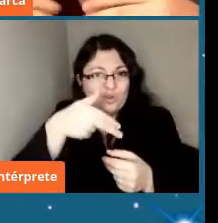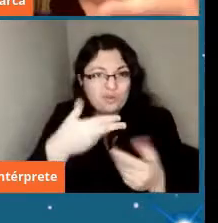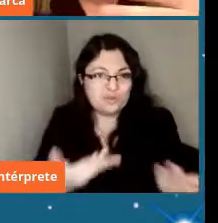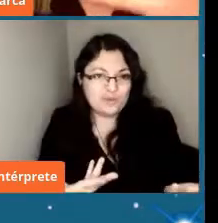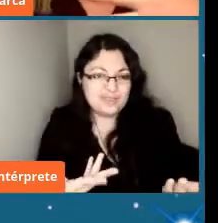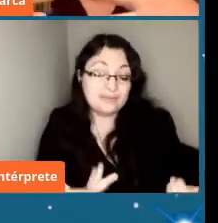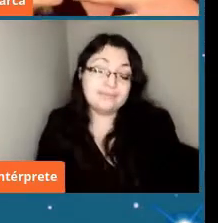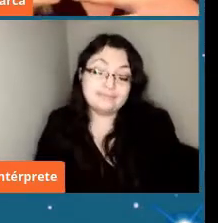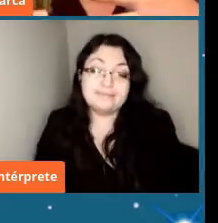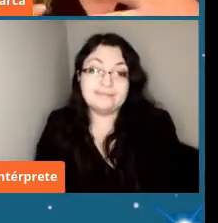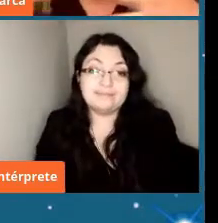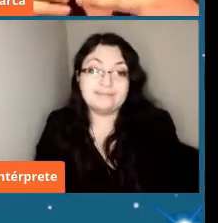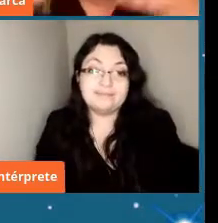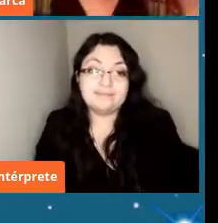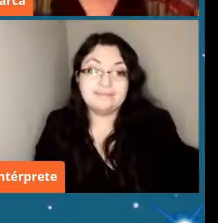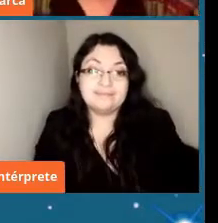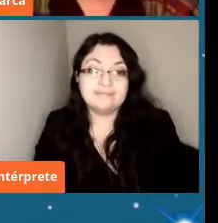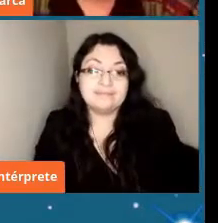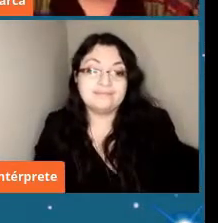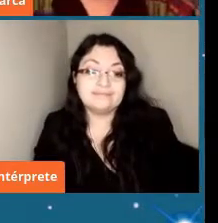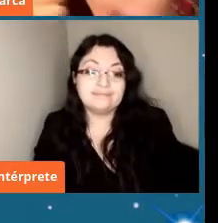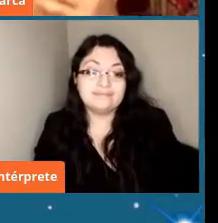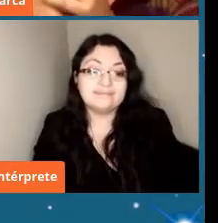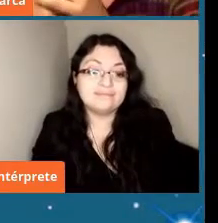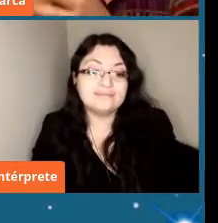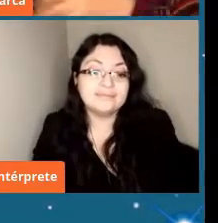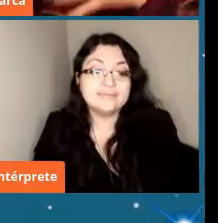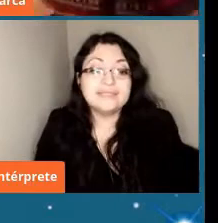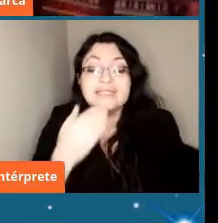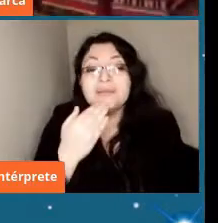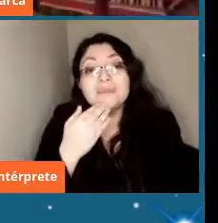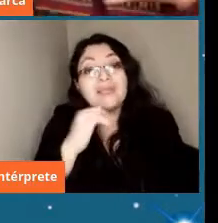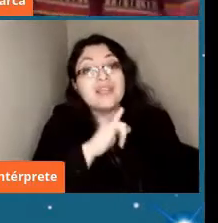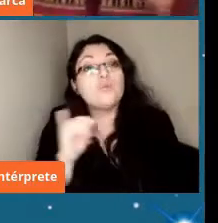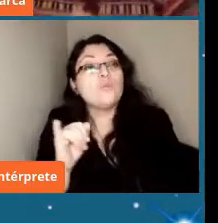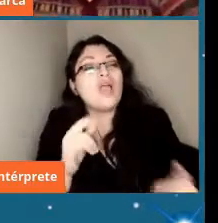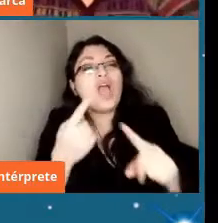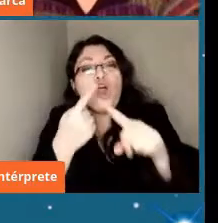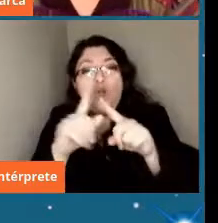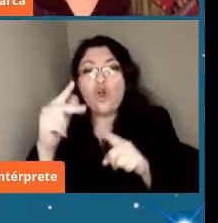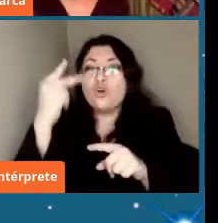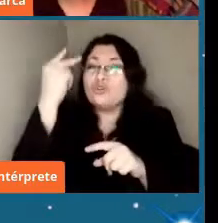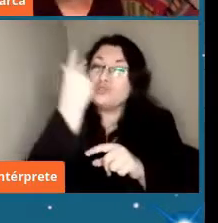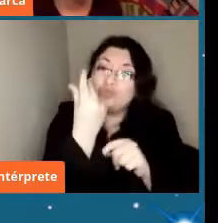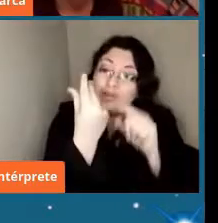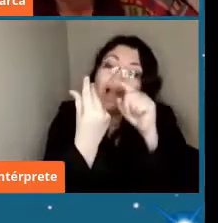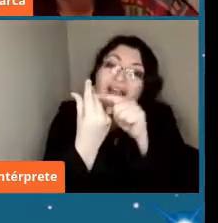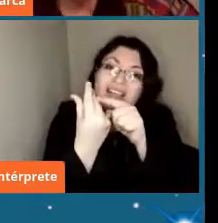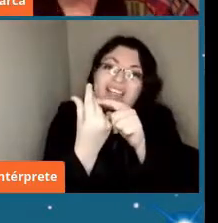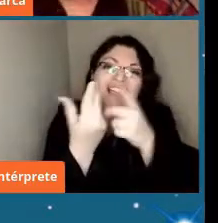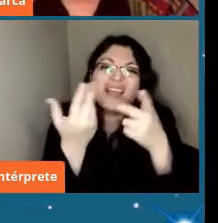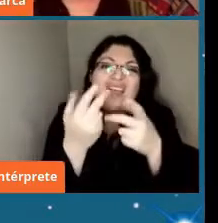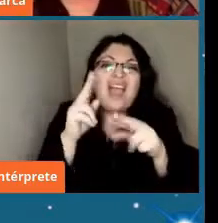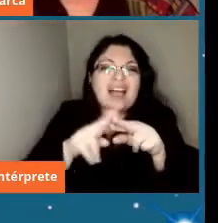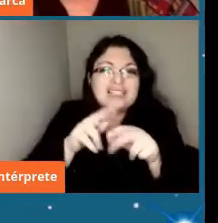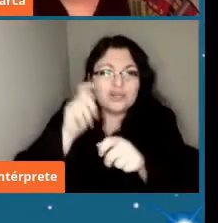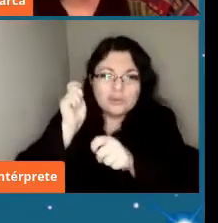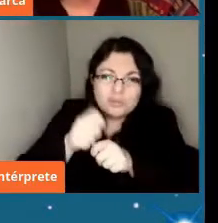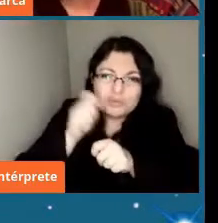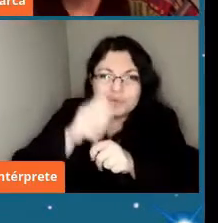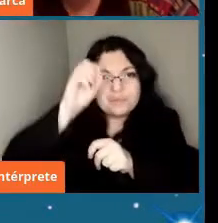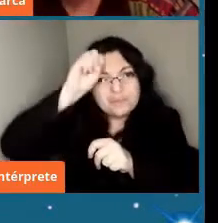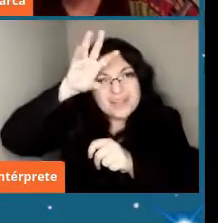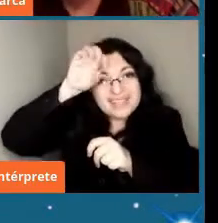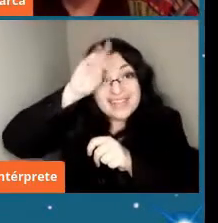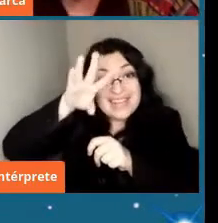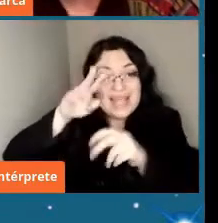y posteriormente ir a estos otros asteroides a hacer minería espacial que no sabemos bien cómo cómo va